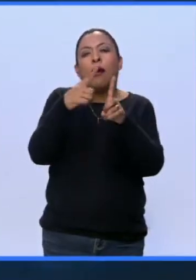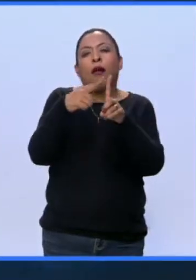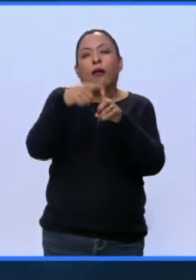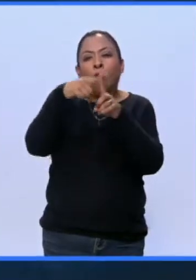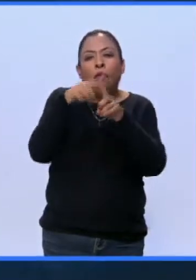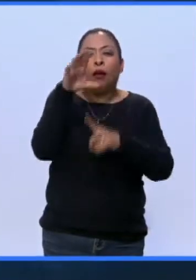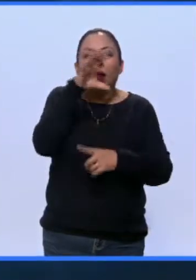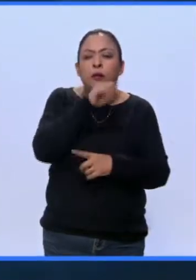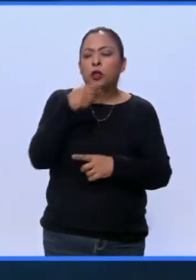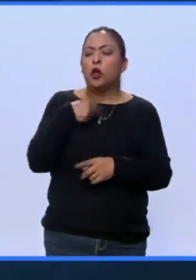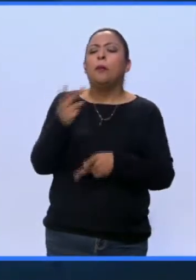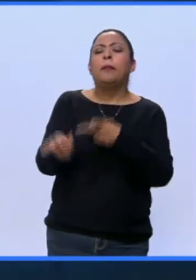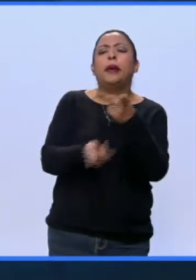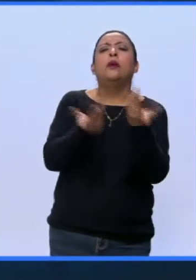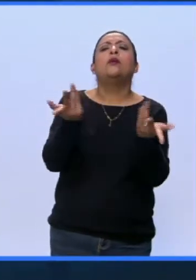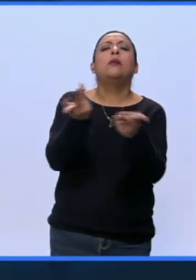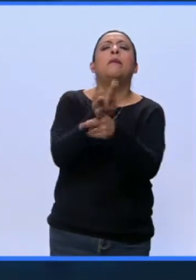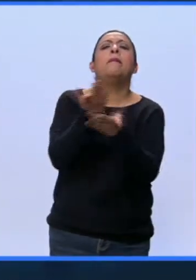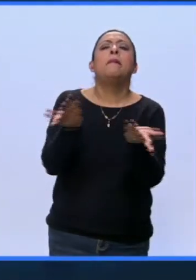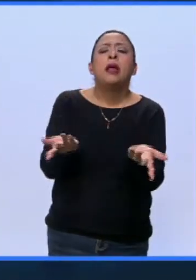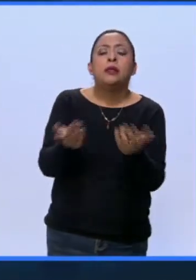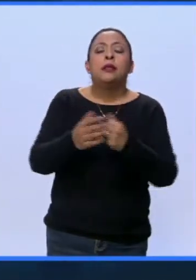pregunto qué ha pasado,